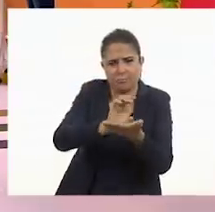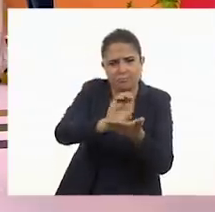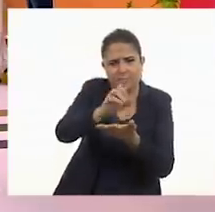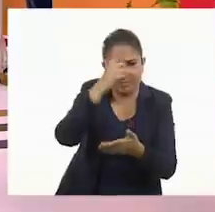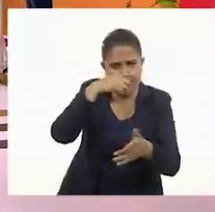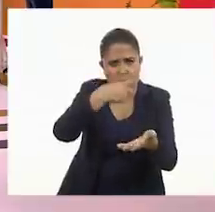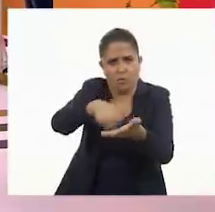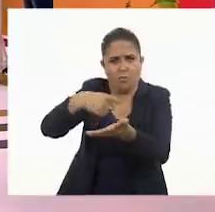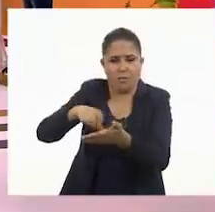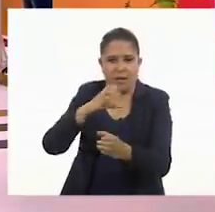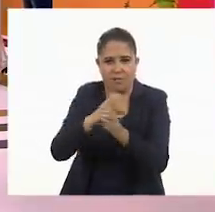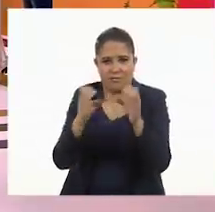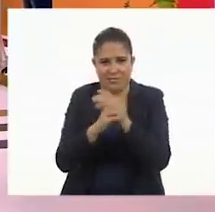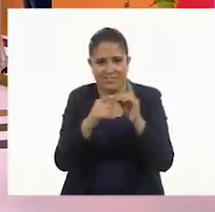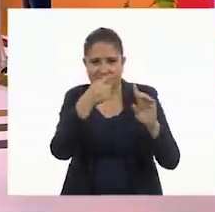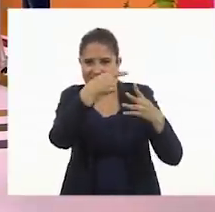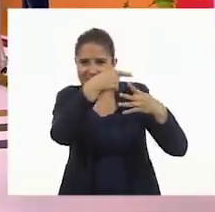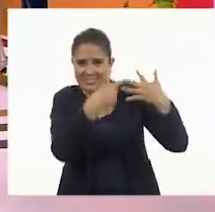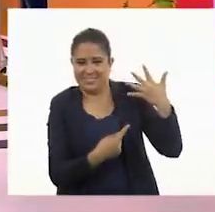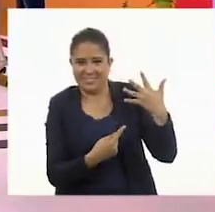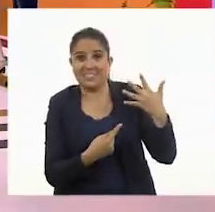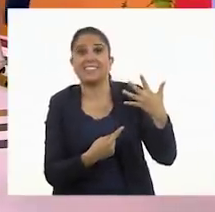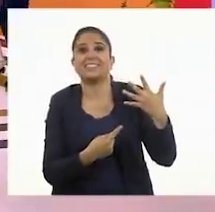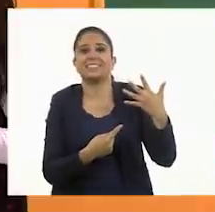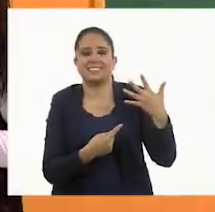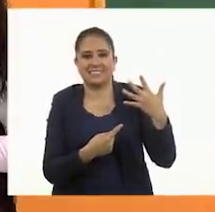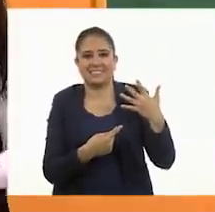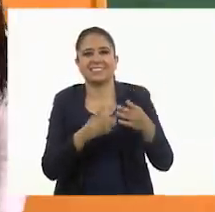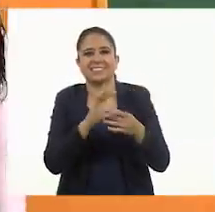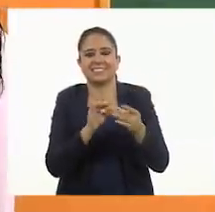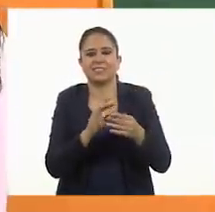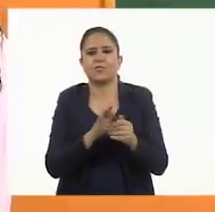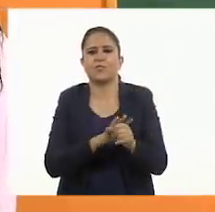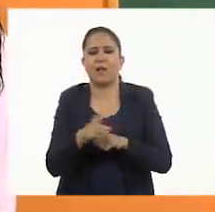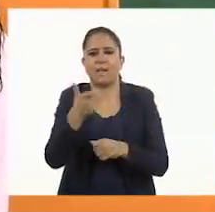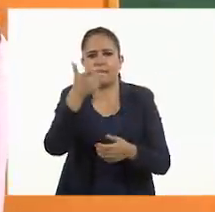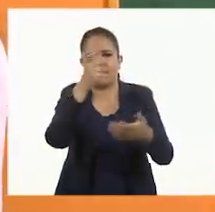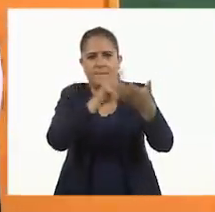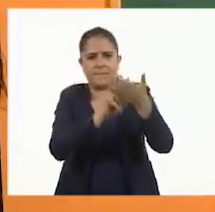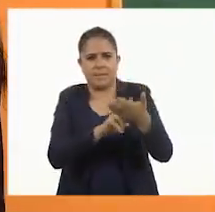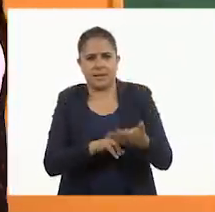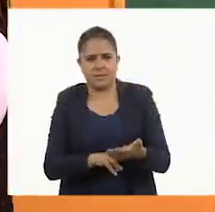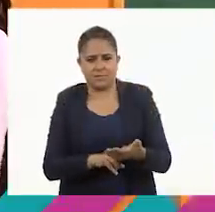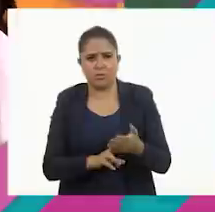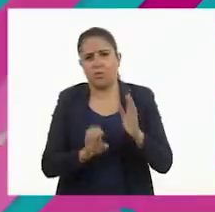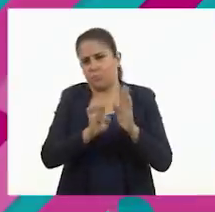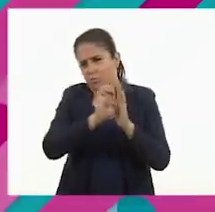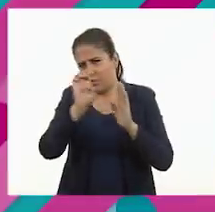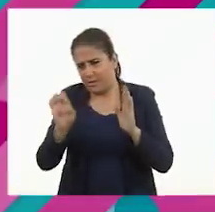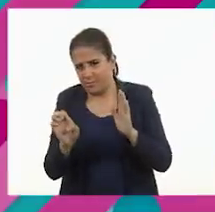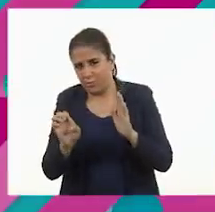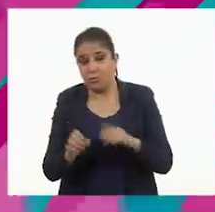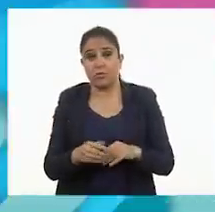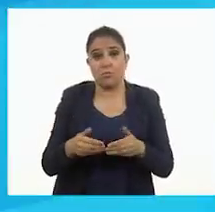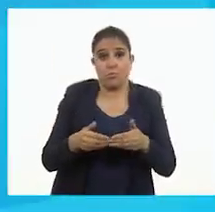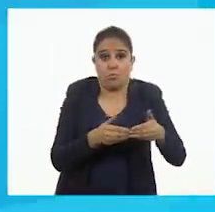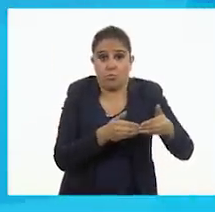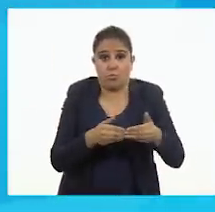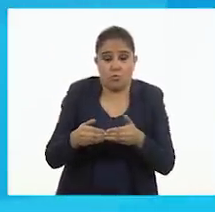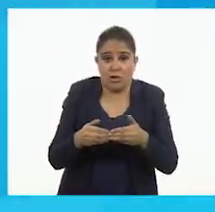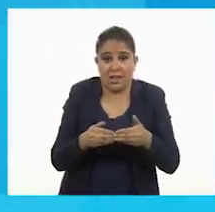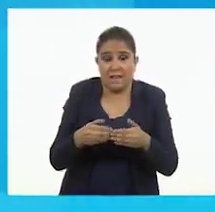productos. Y nos están indicando cuáles son los precios. Por ejemplo, la muñeca vale